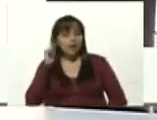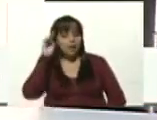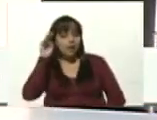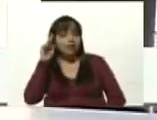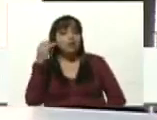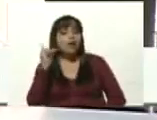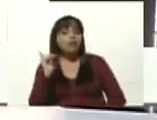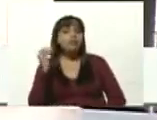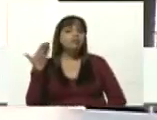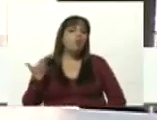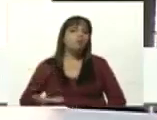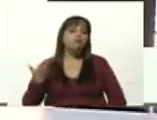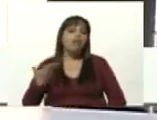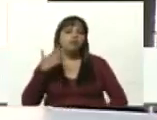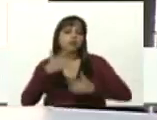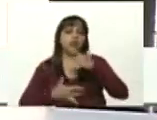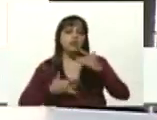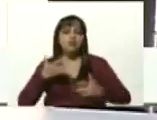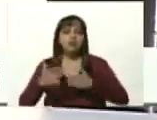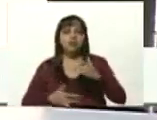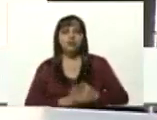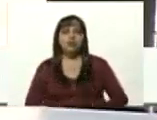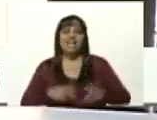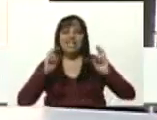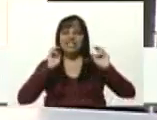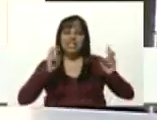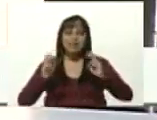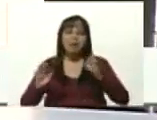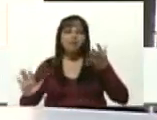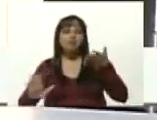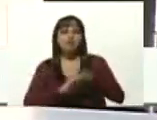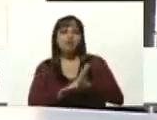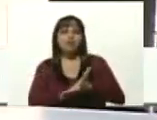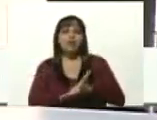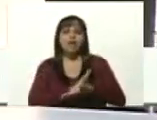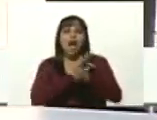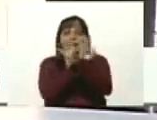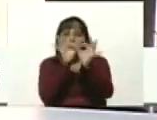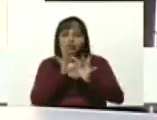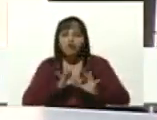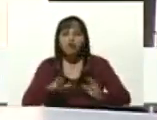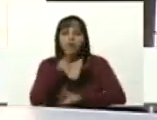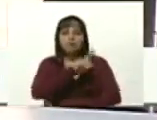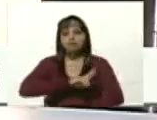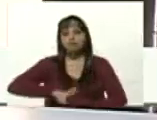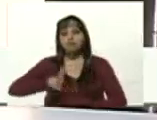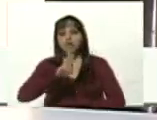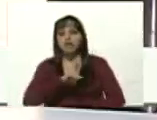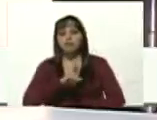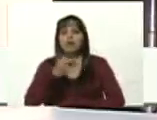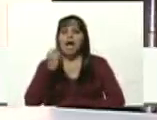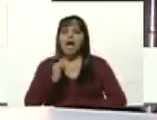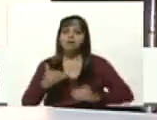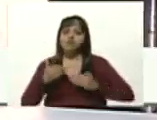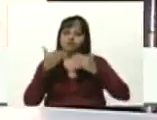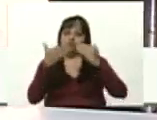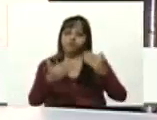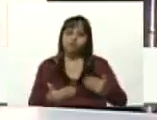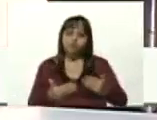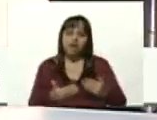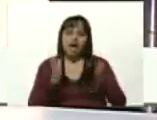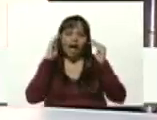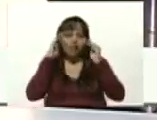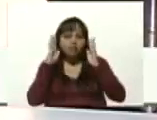jugado un papel importantísimo en este tema de lo que han sido los métodos utilizados para darle continuidad a la atención